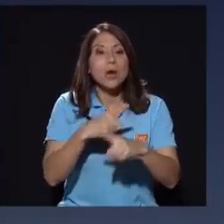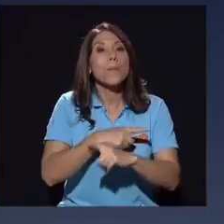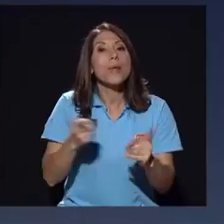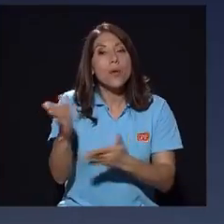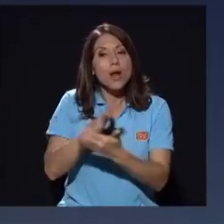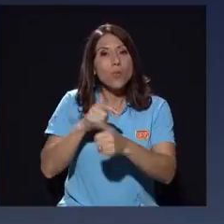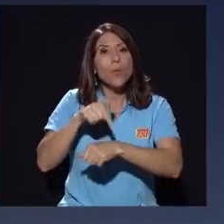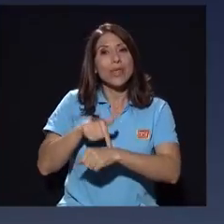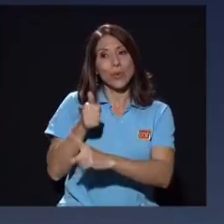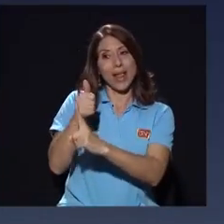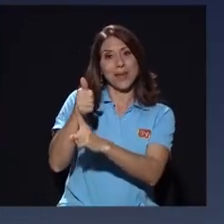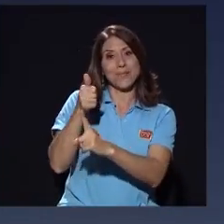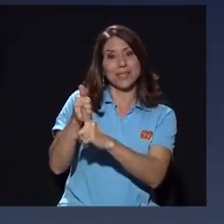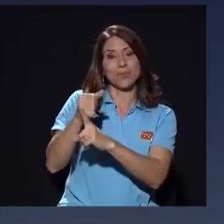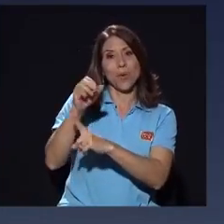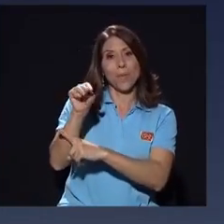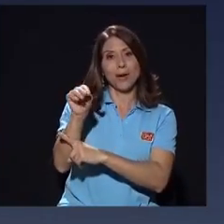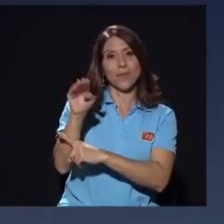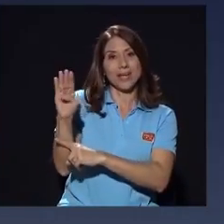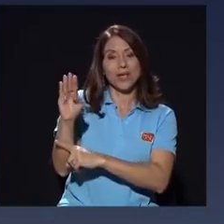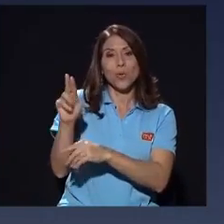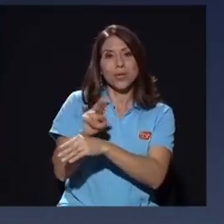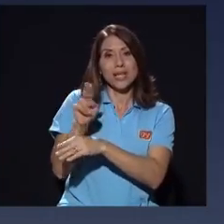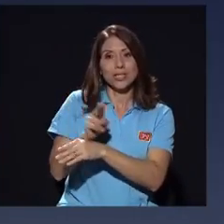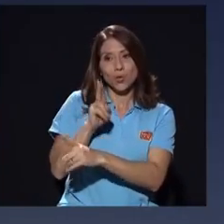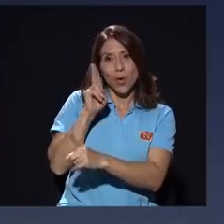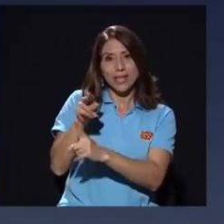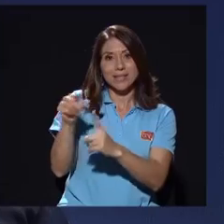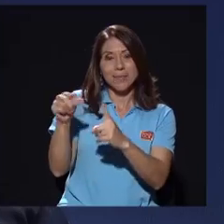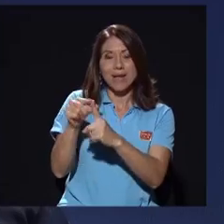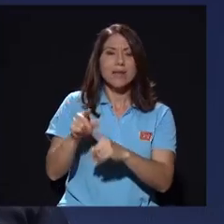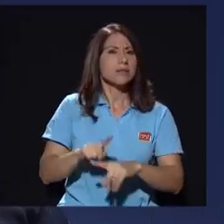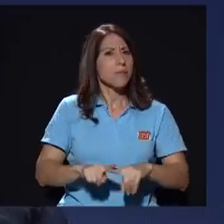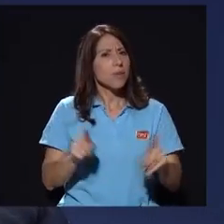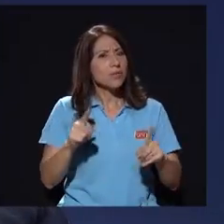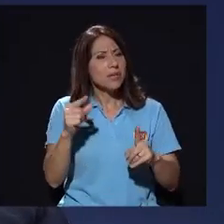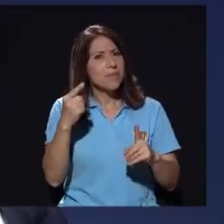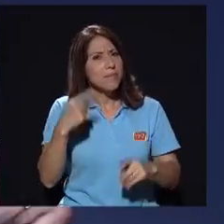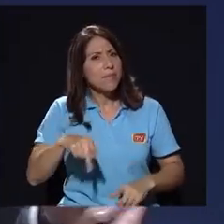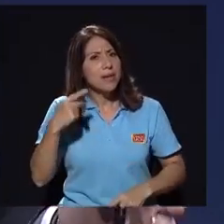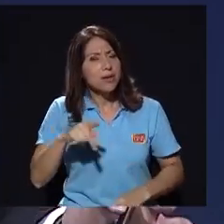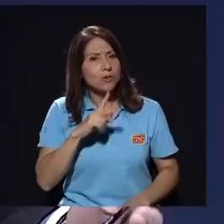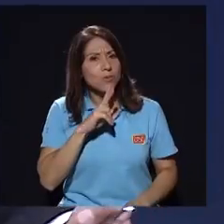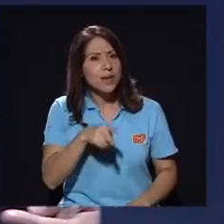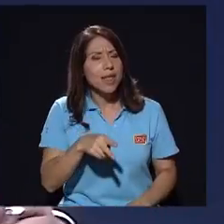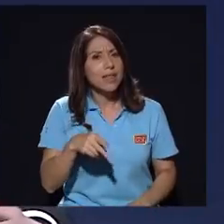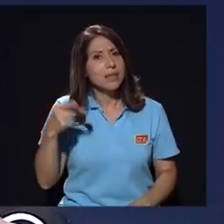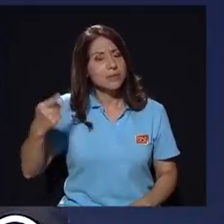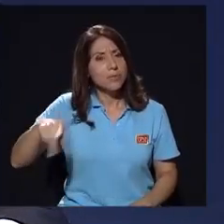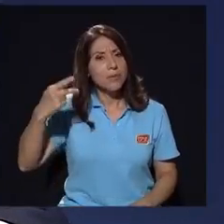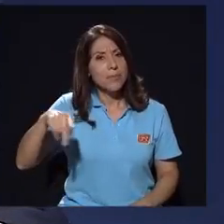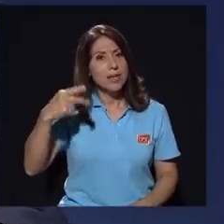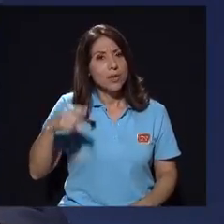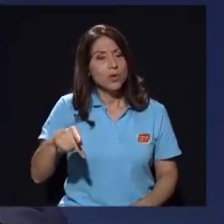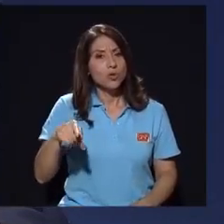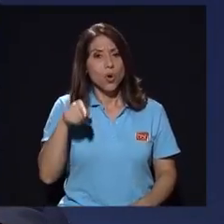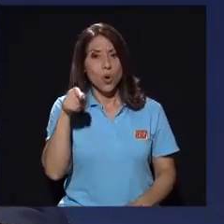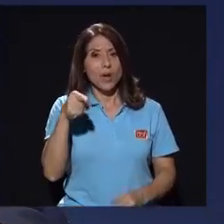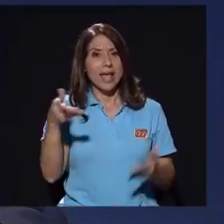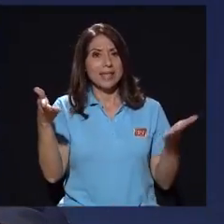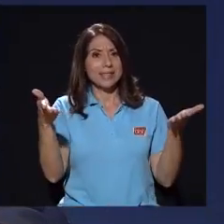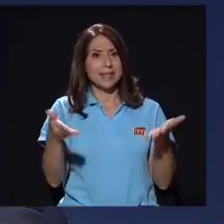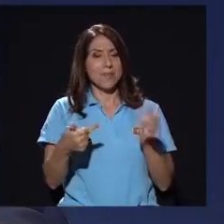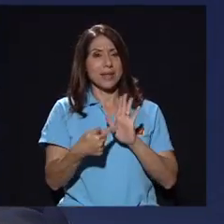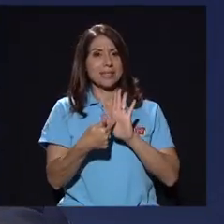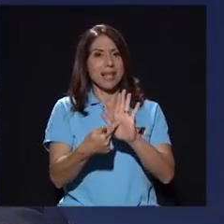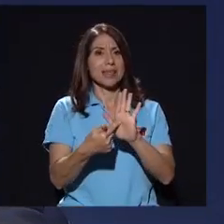utilizó esas palabras. Es que muy peligroso, Diego, ¿verdad? Esto es bien peligroso. Lo que se presenta ahí